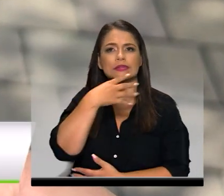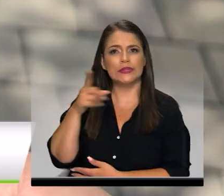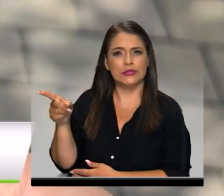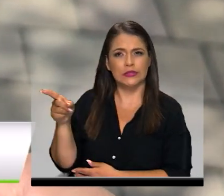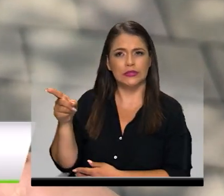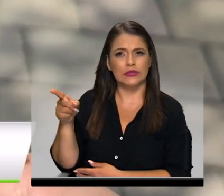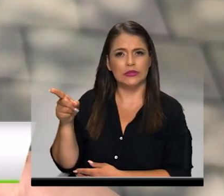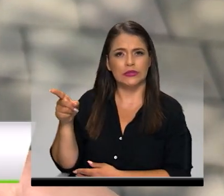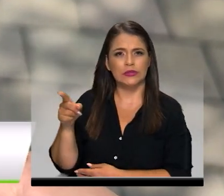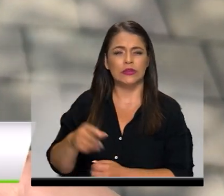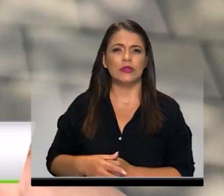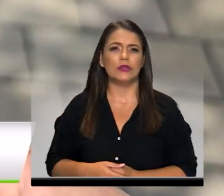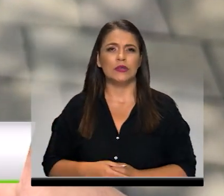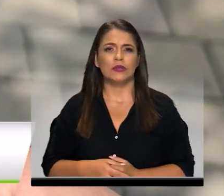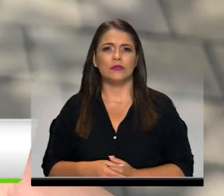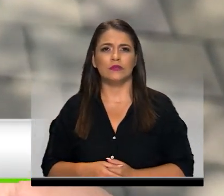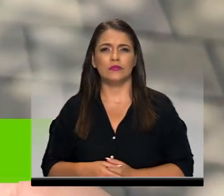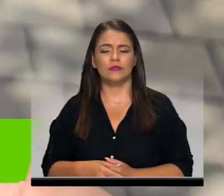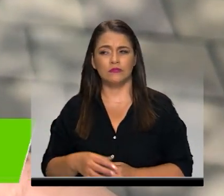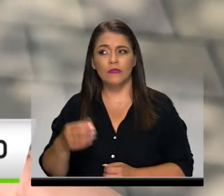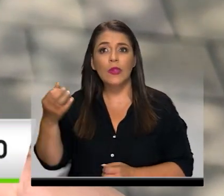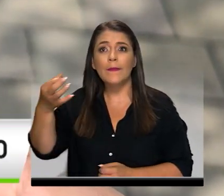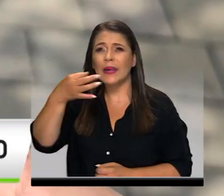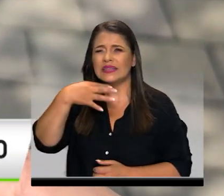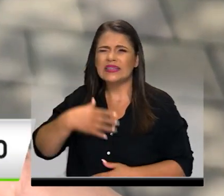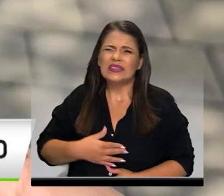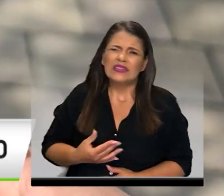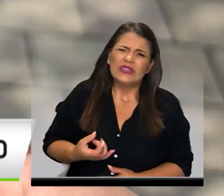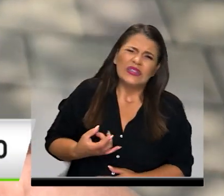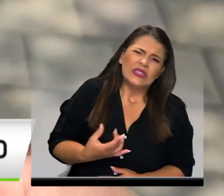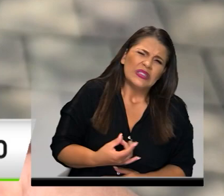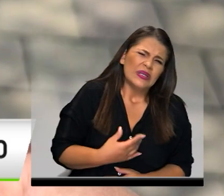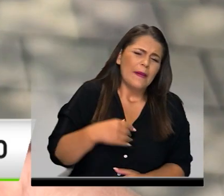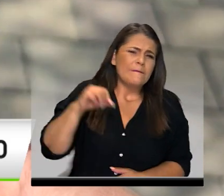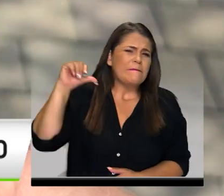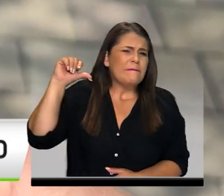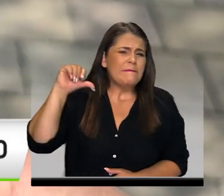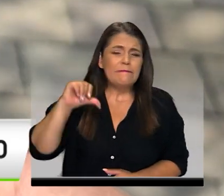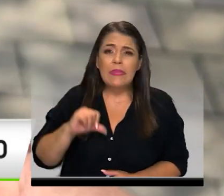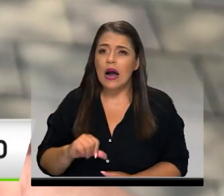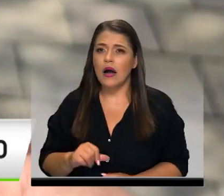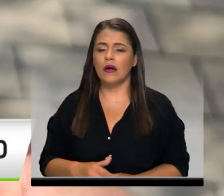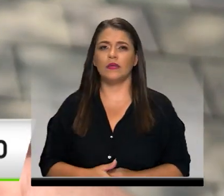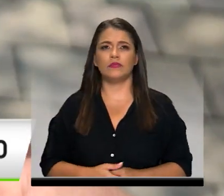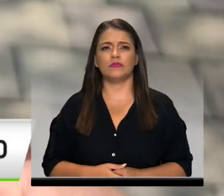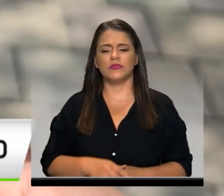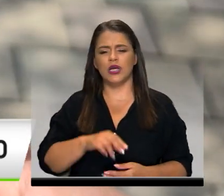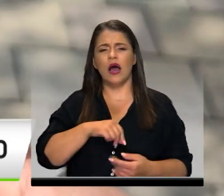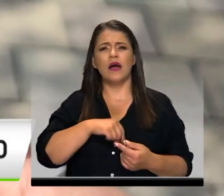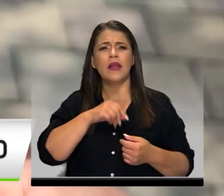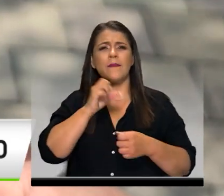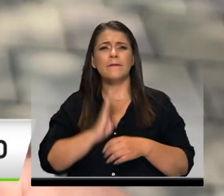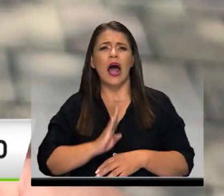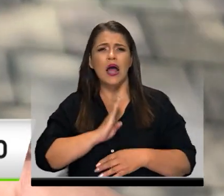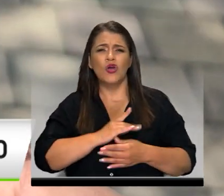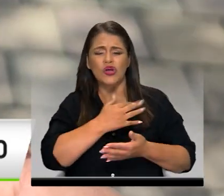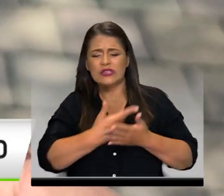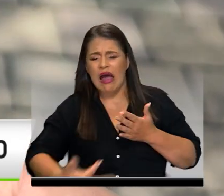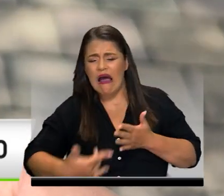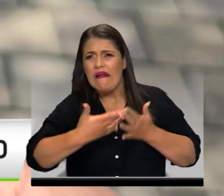vi, pues me fue muy mal porque me encontraron tirada, ensangrada en el baño, en la casa.